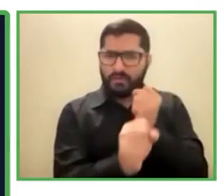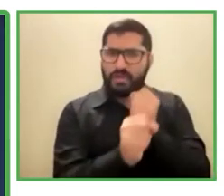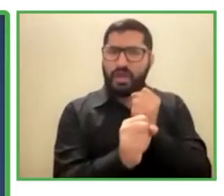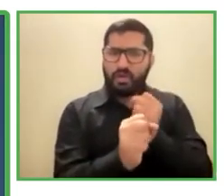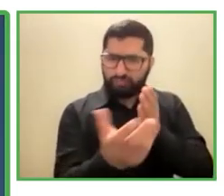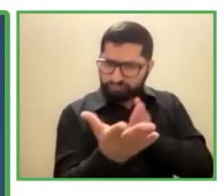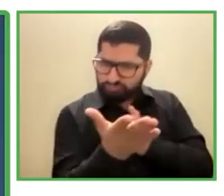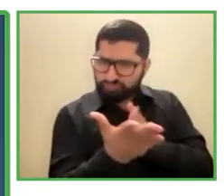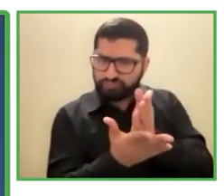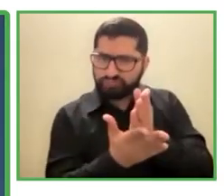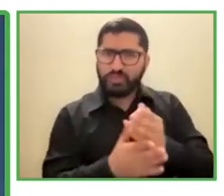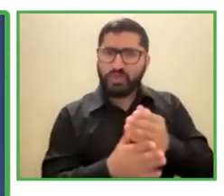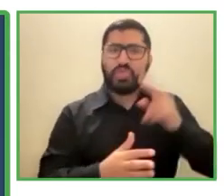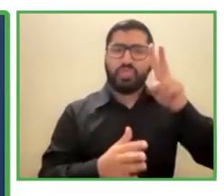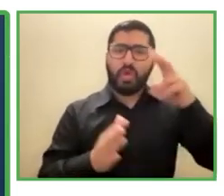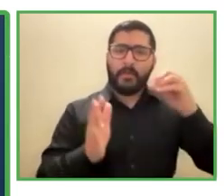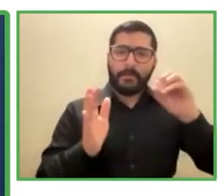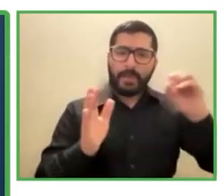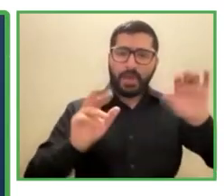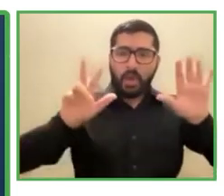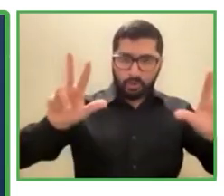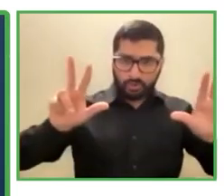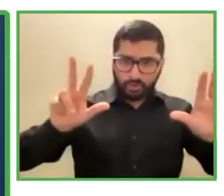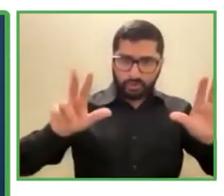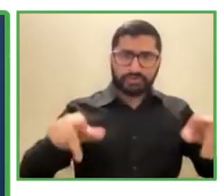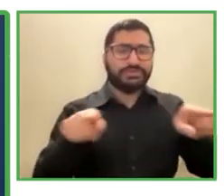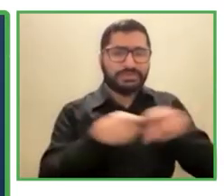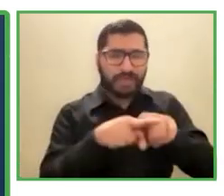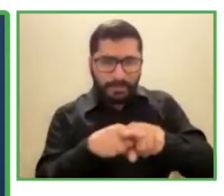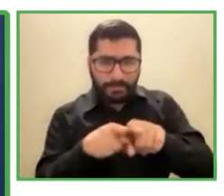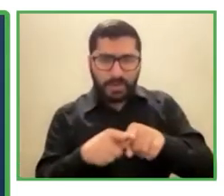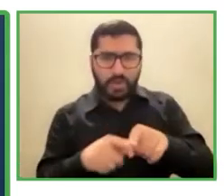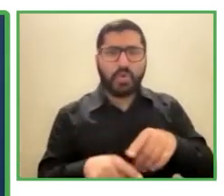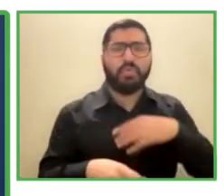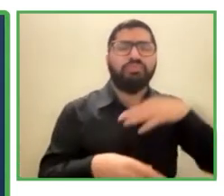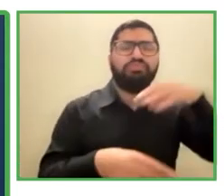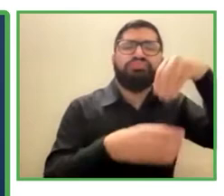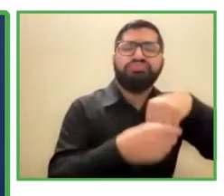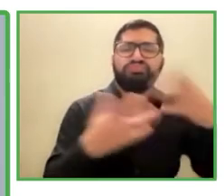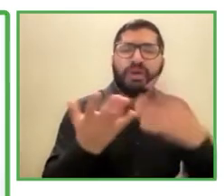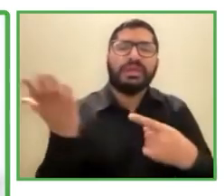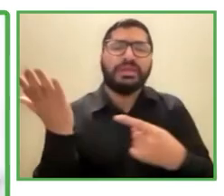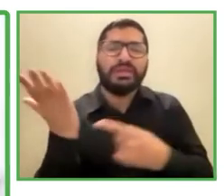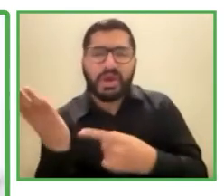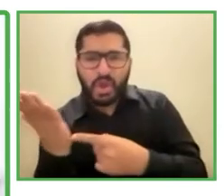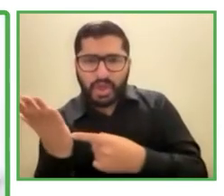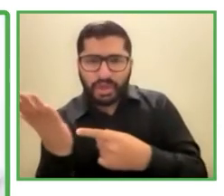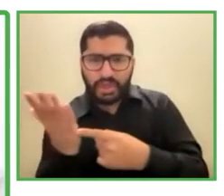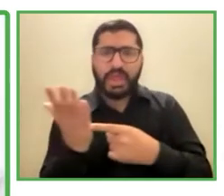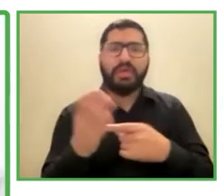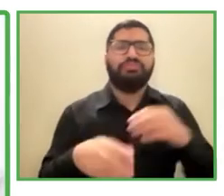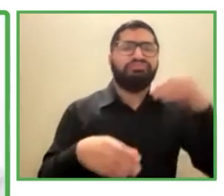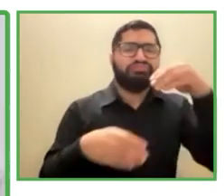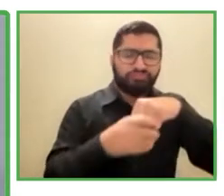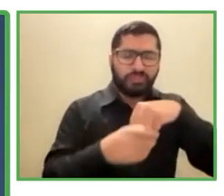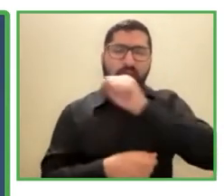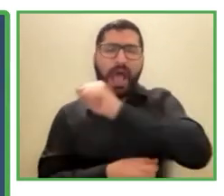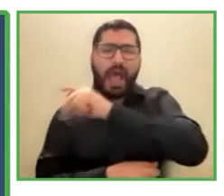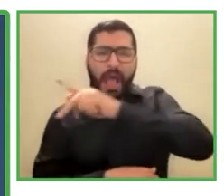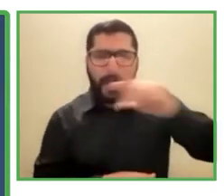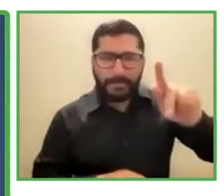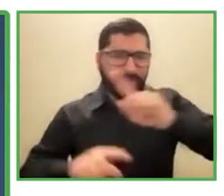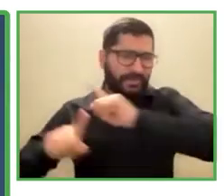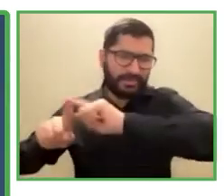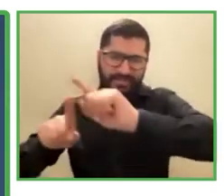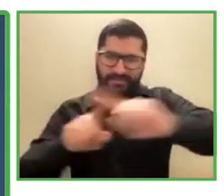apalanzando la tecnología, utilizando un amplio rango de plataformas de colaboración, incluyendo software, que nos permite